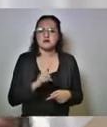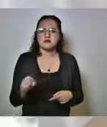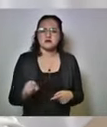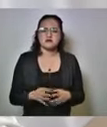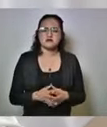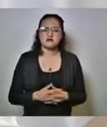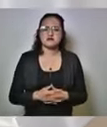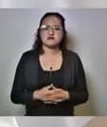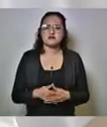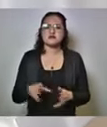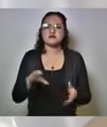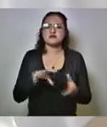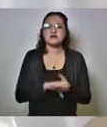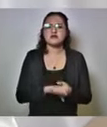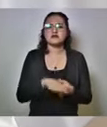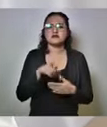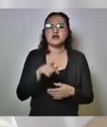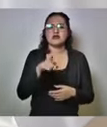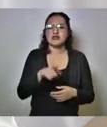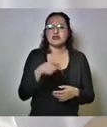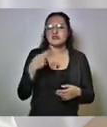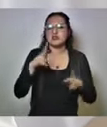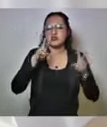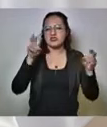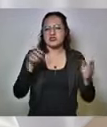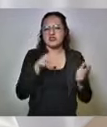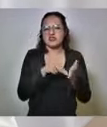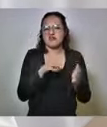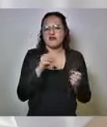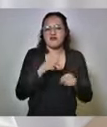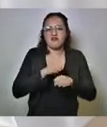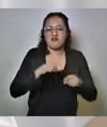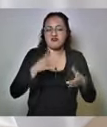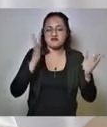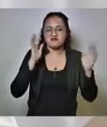la esposa del negro o gordo